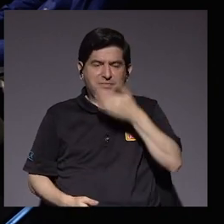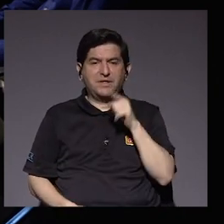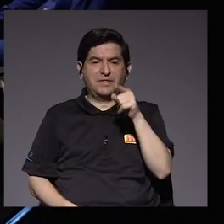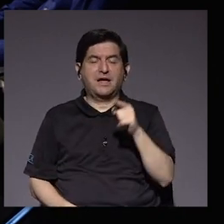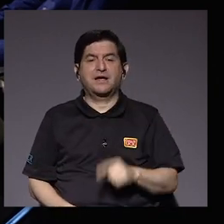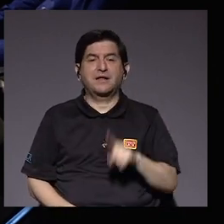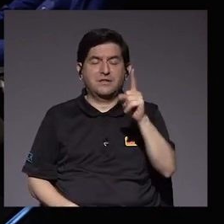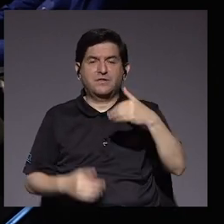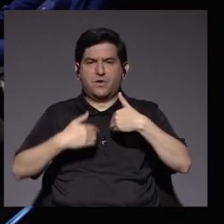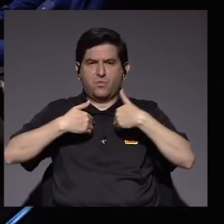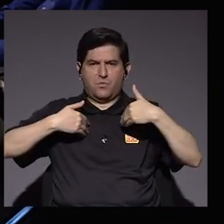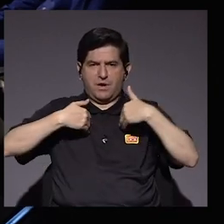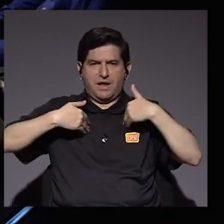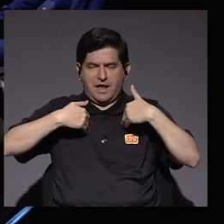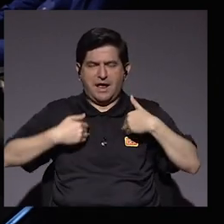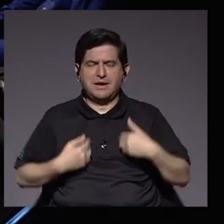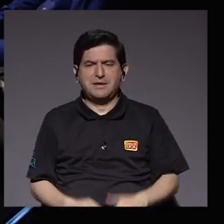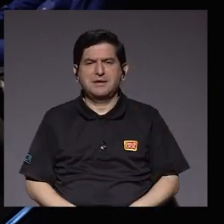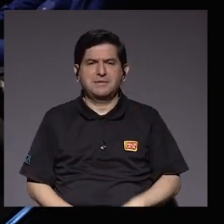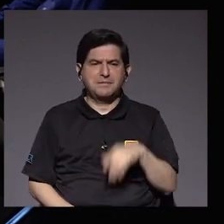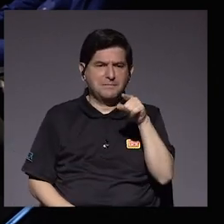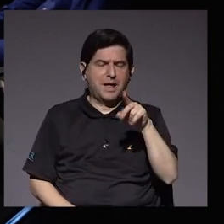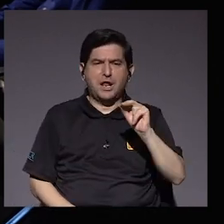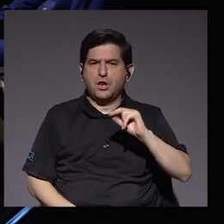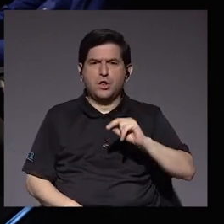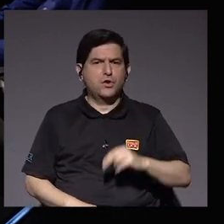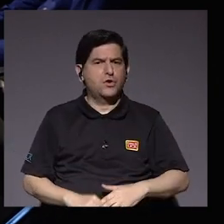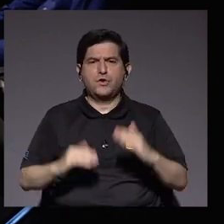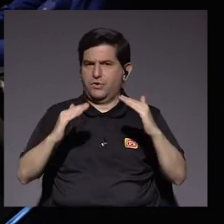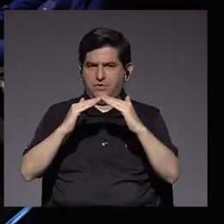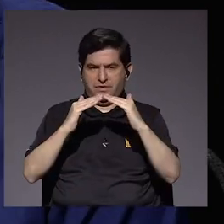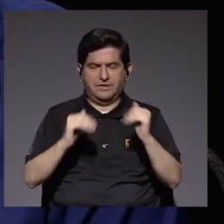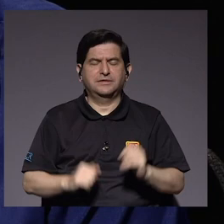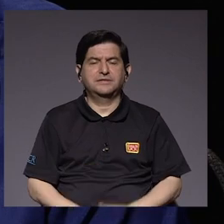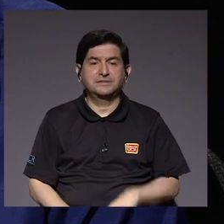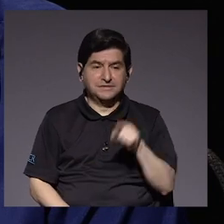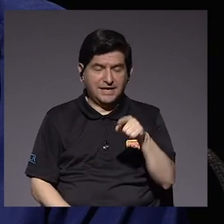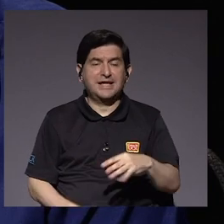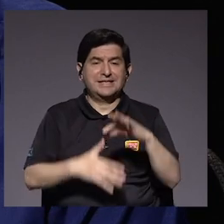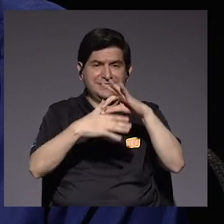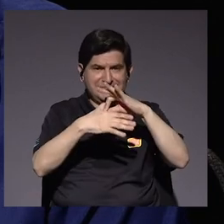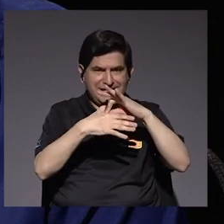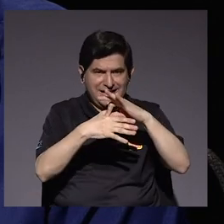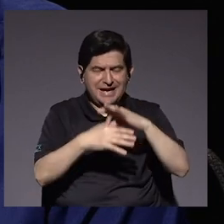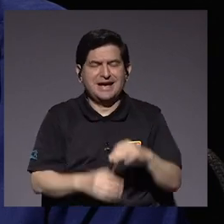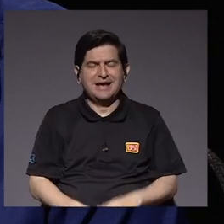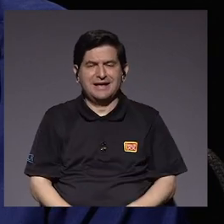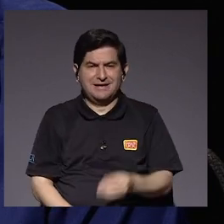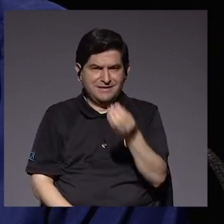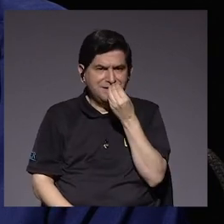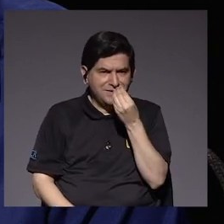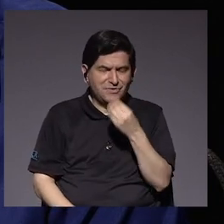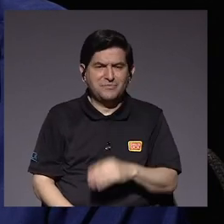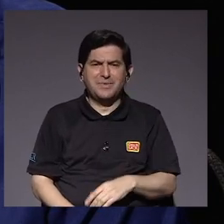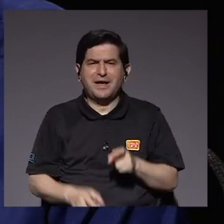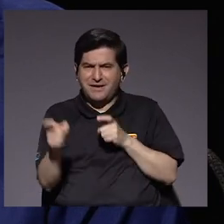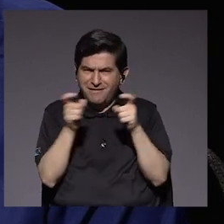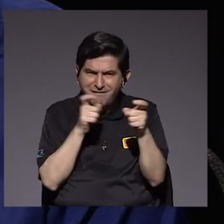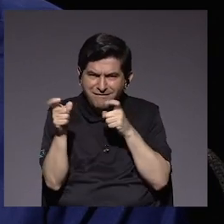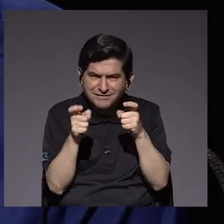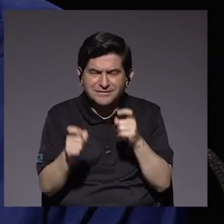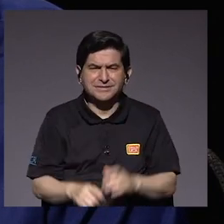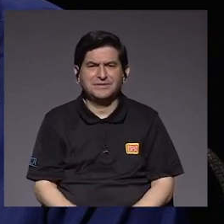de vida silvestre. Efectivamente, el consumo de carne de vida silvestre, la manipulación de carne de vida silvestre,